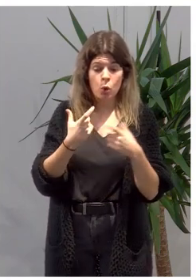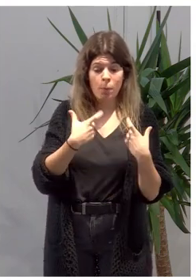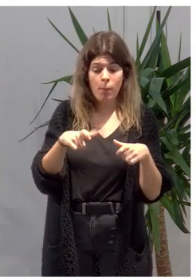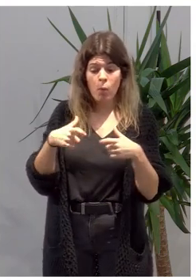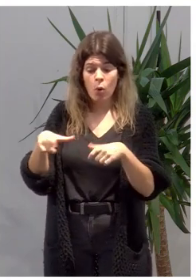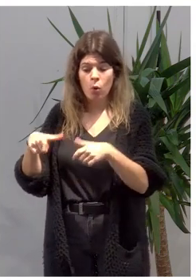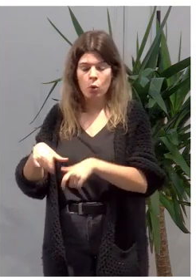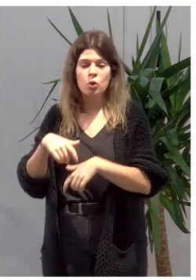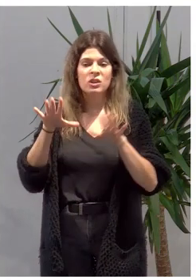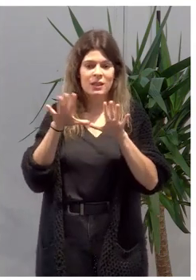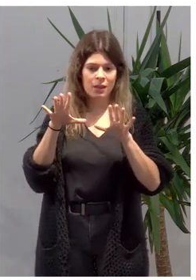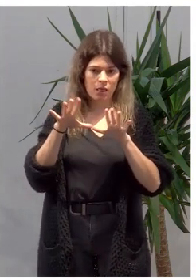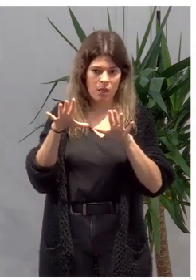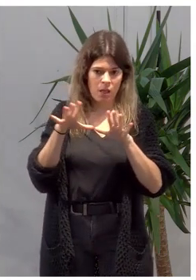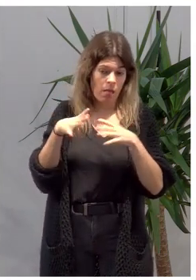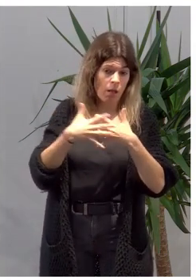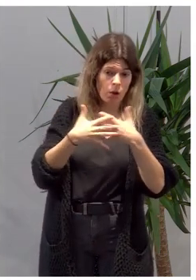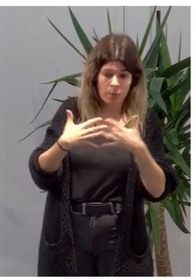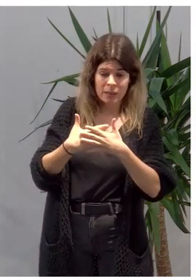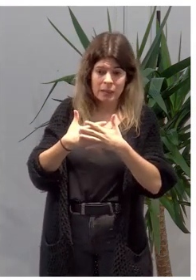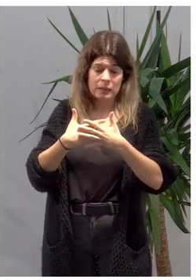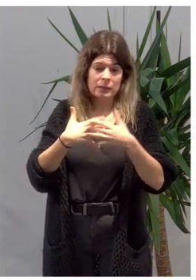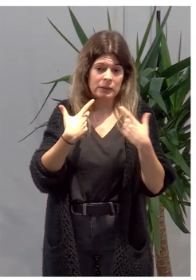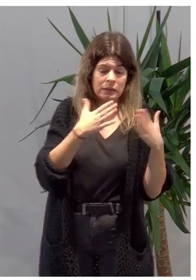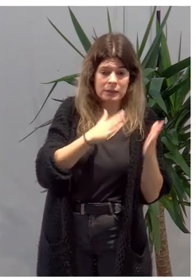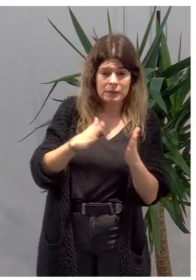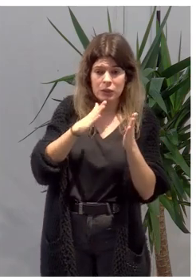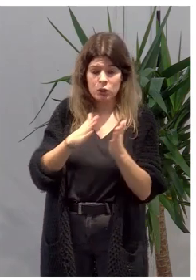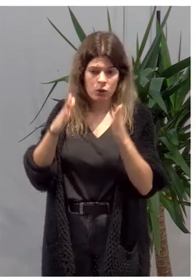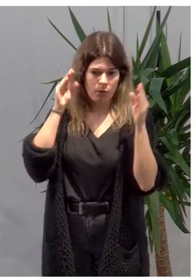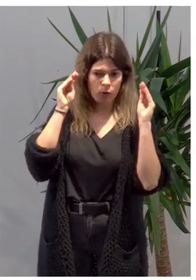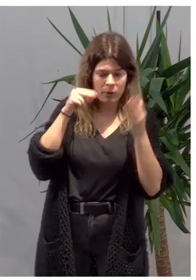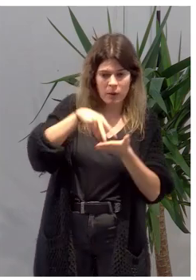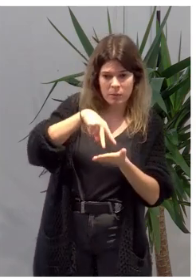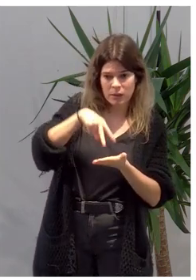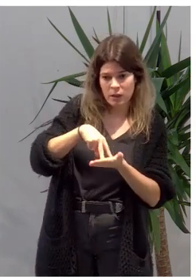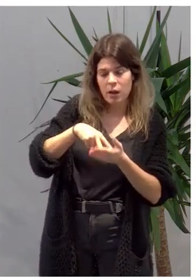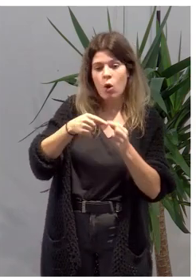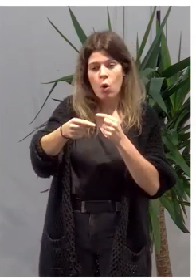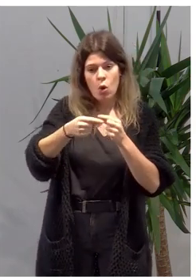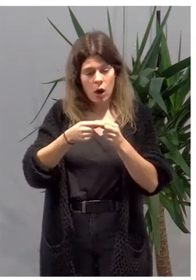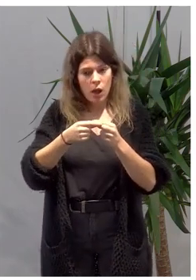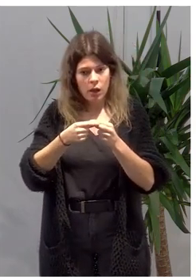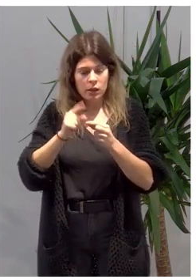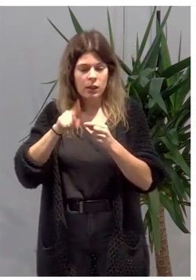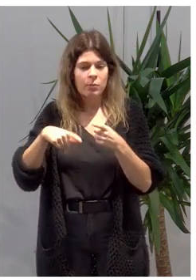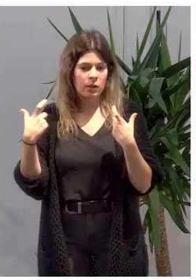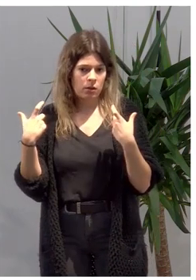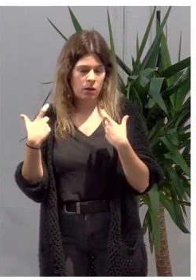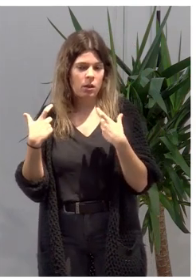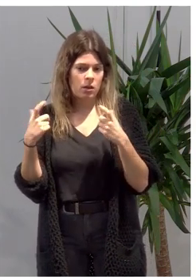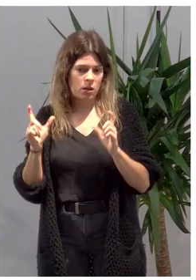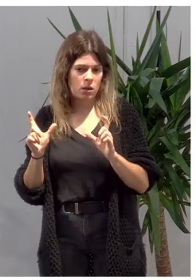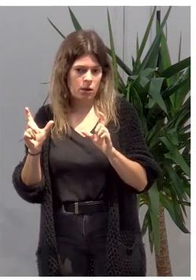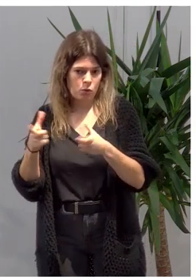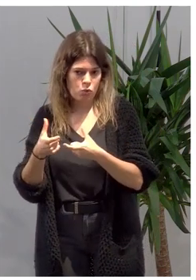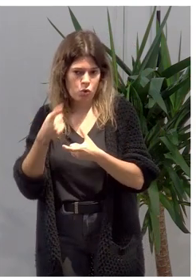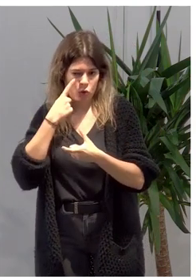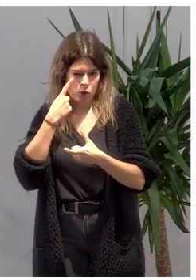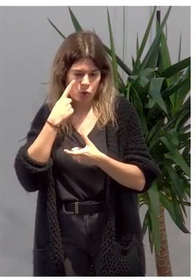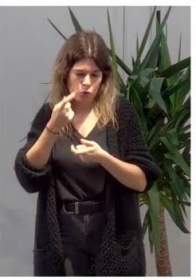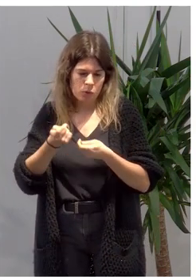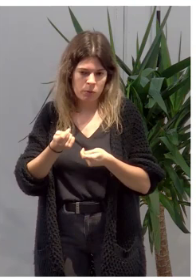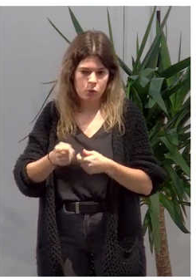módulos que combinan esas sesiones formativas presenciales, formación online y las reuniones de supervisión que he comentado.